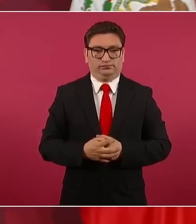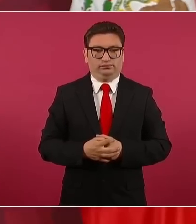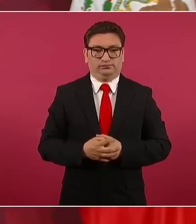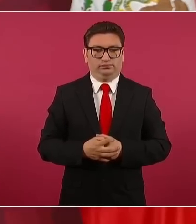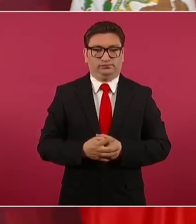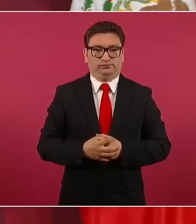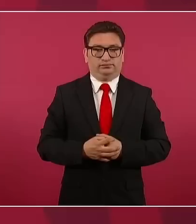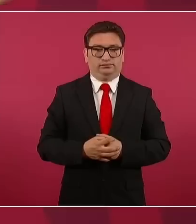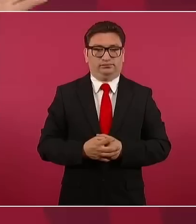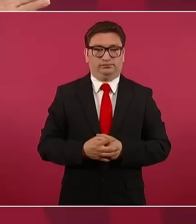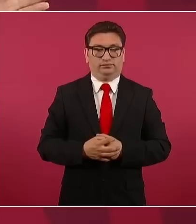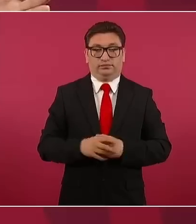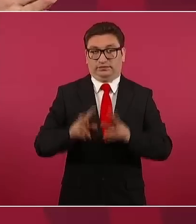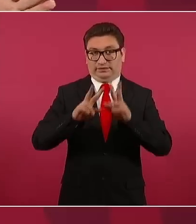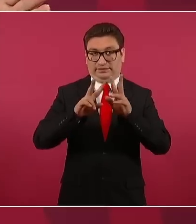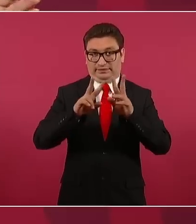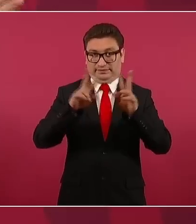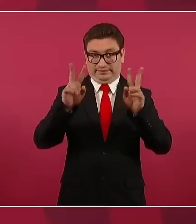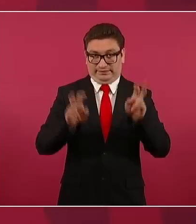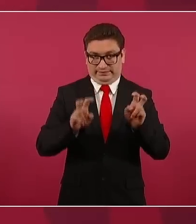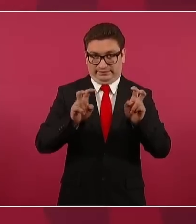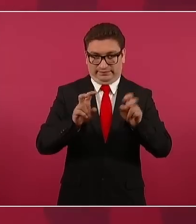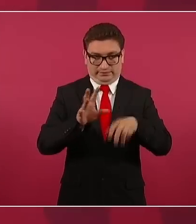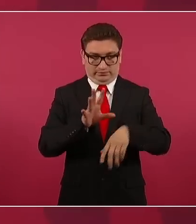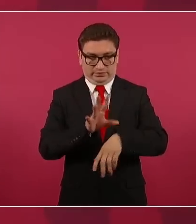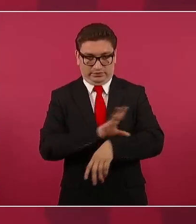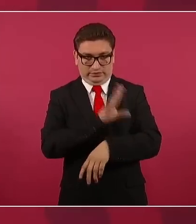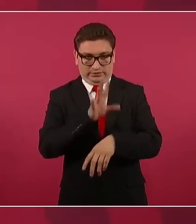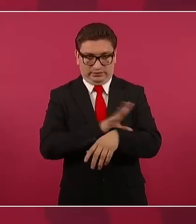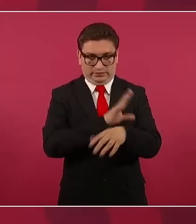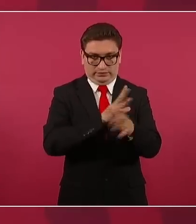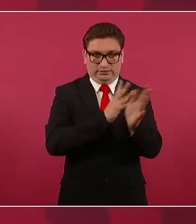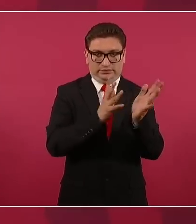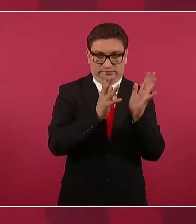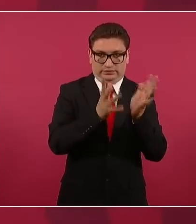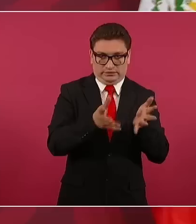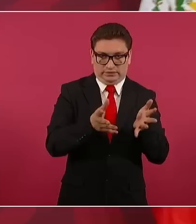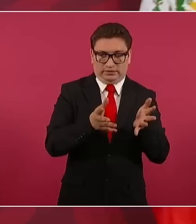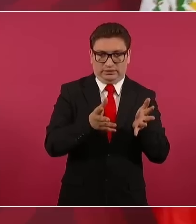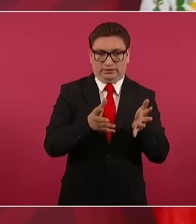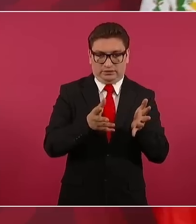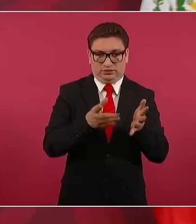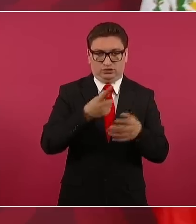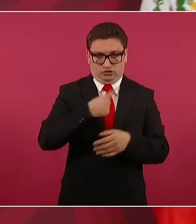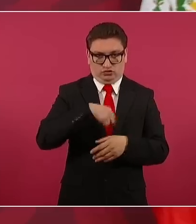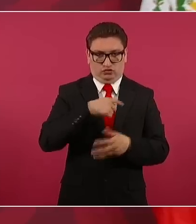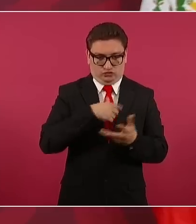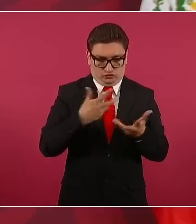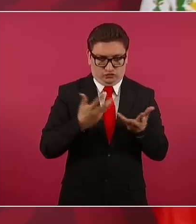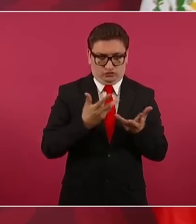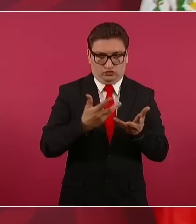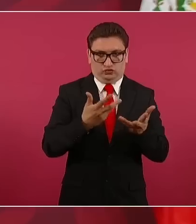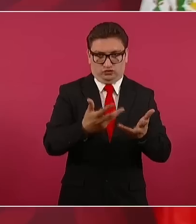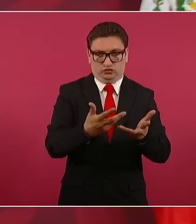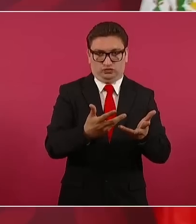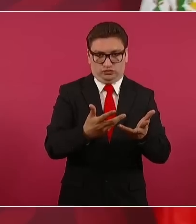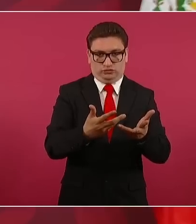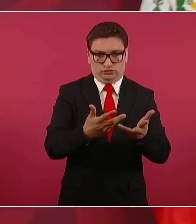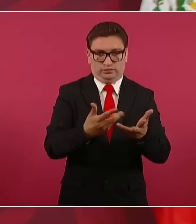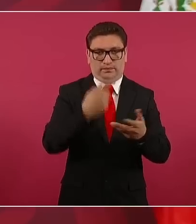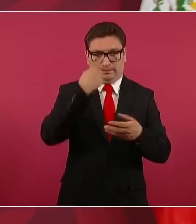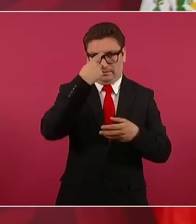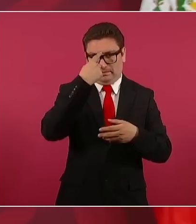Lo energético ya lo estamos llevando a cabo incluso en